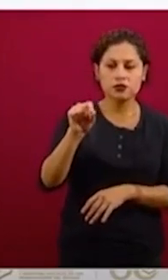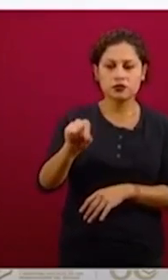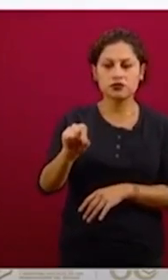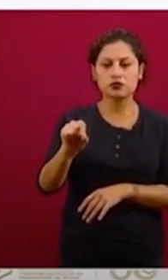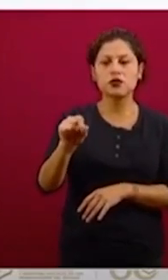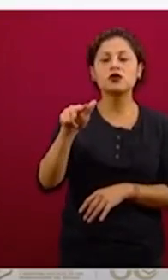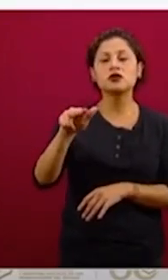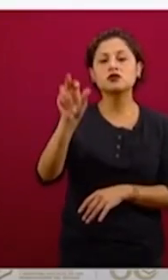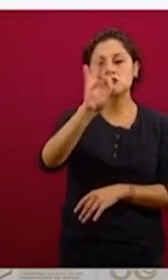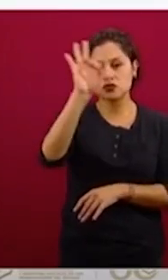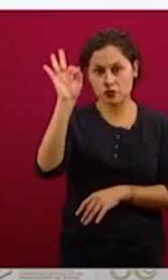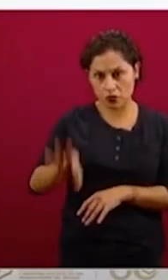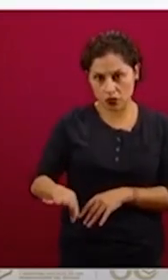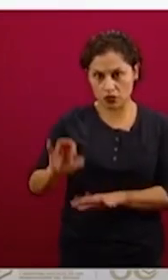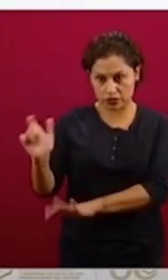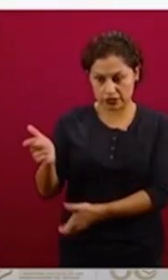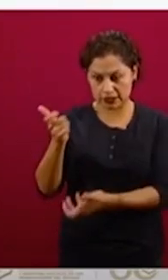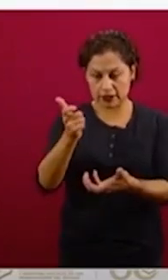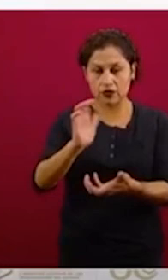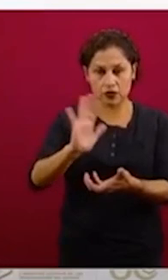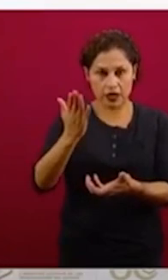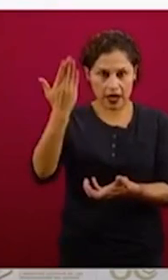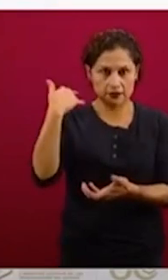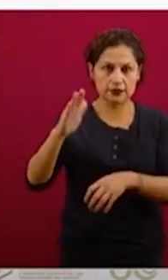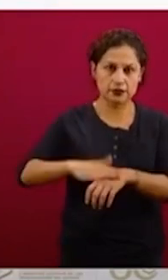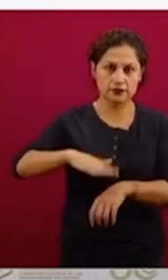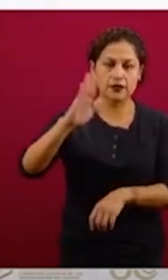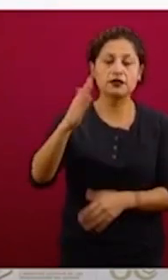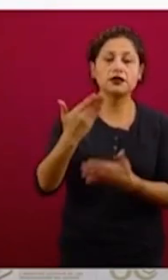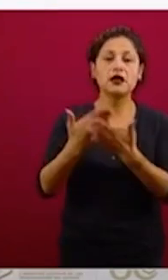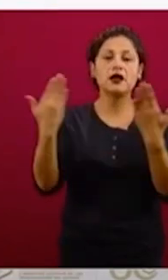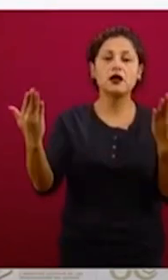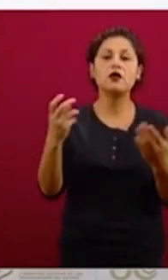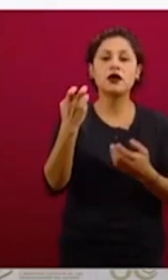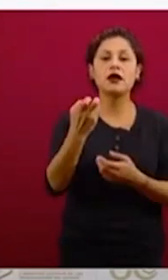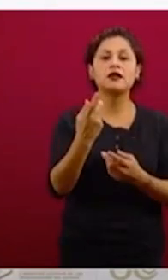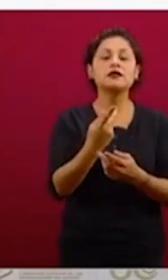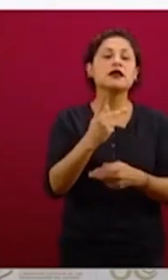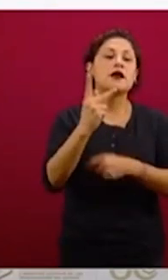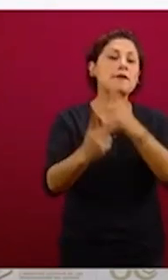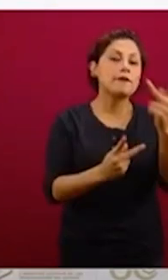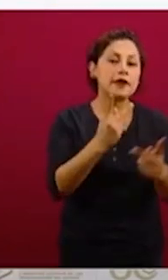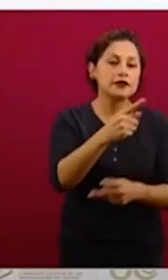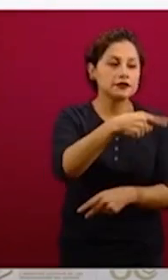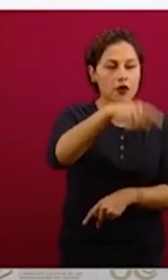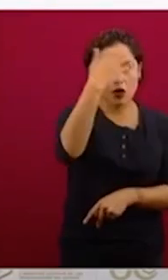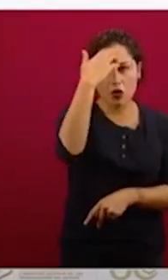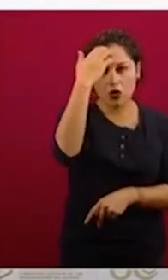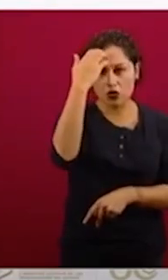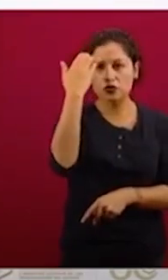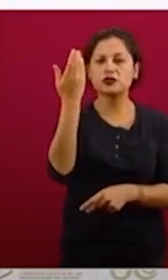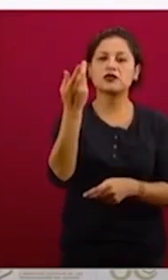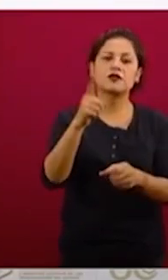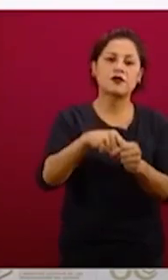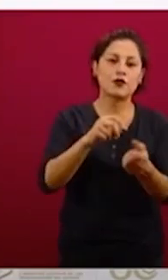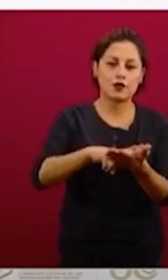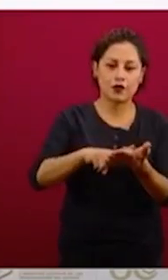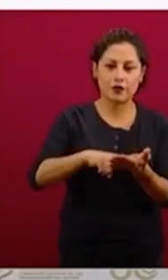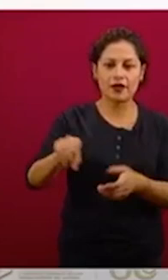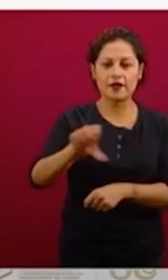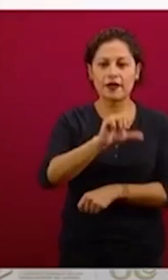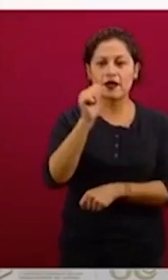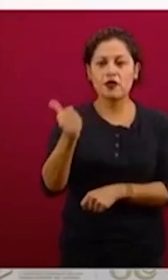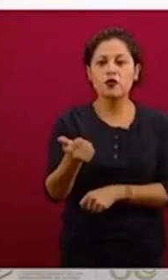monto para los préstamos conocidos como verdes. También se hizo una baja en la tasa de interés de 1.5